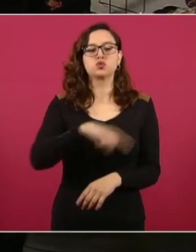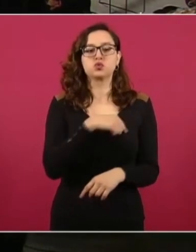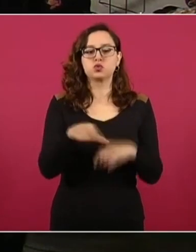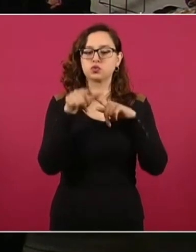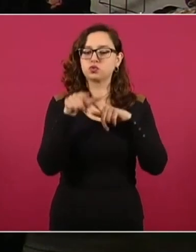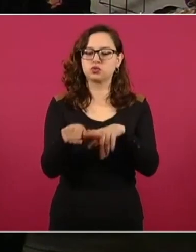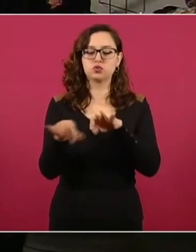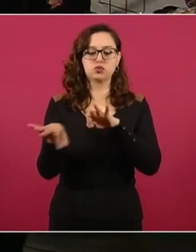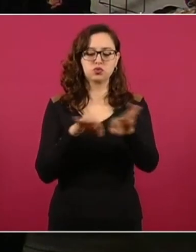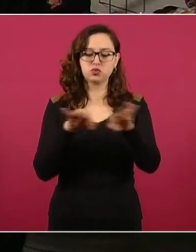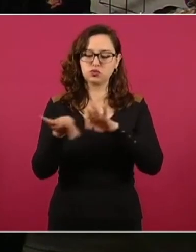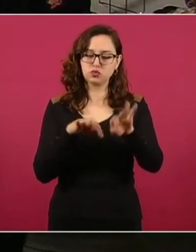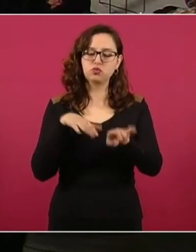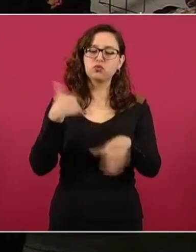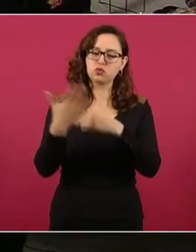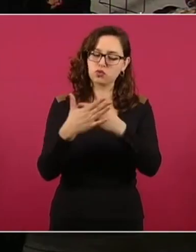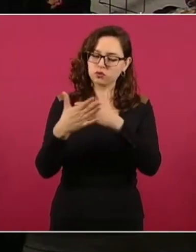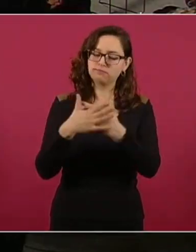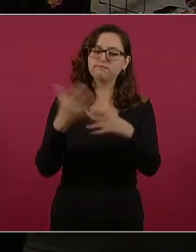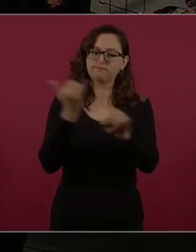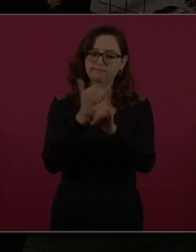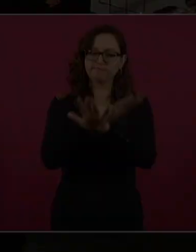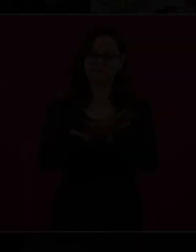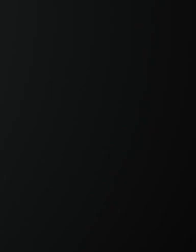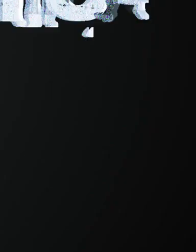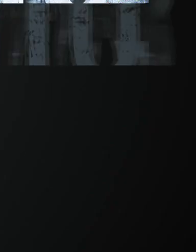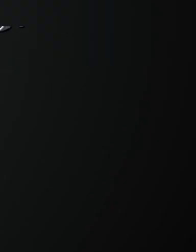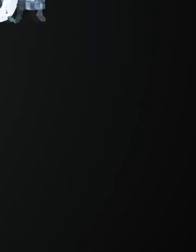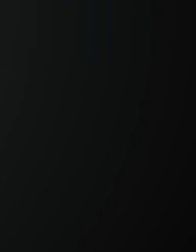mantengo informado a usted y a la población de todas nuestras acciones.